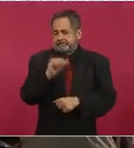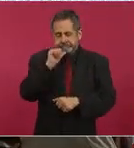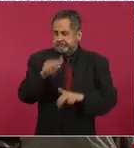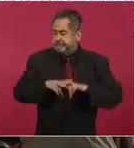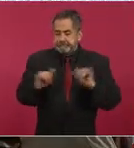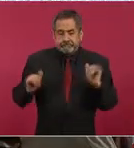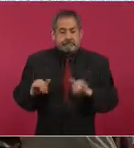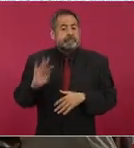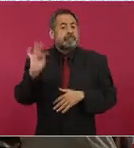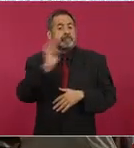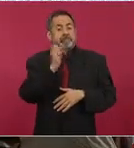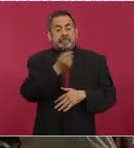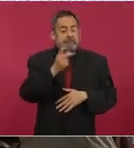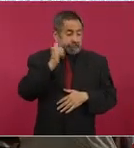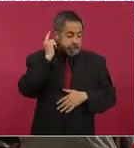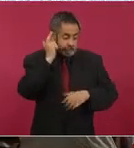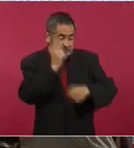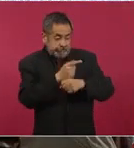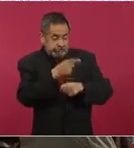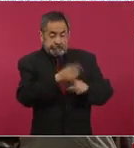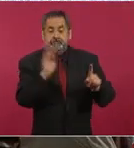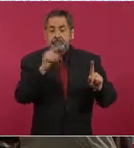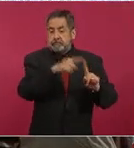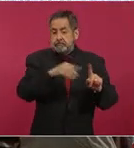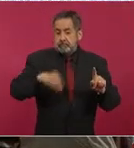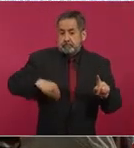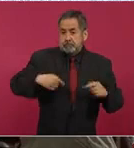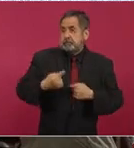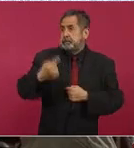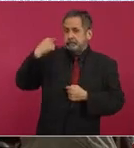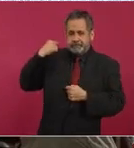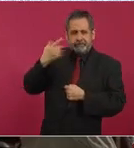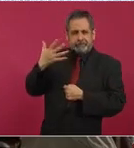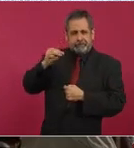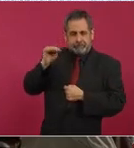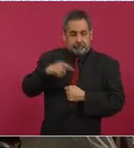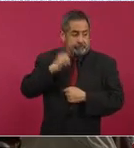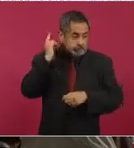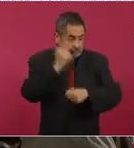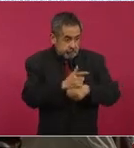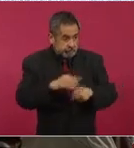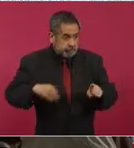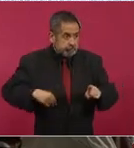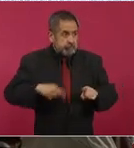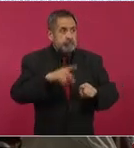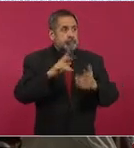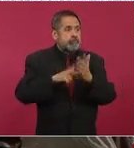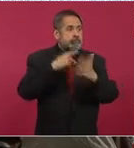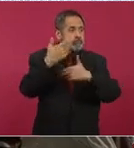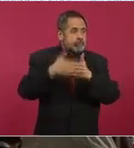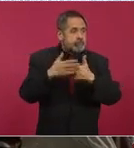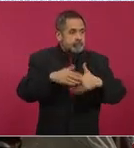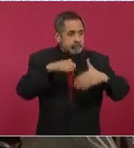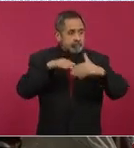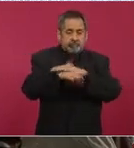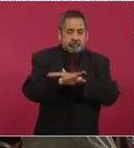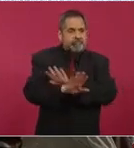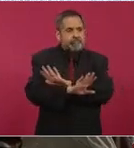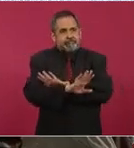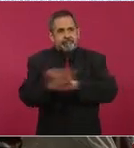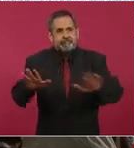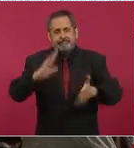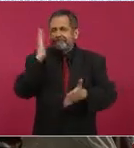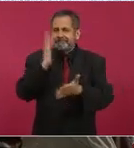encontradas culpables de los hechos del pasado 5 de marzo, se les prohibirá el ingreso de por vida a cualquier